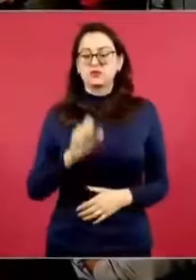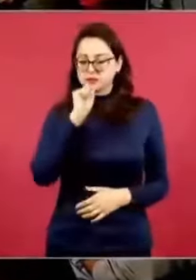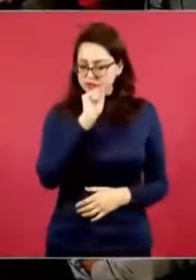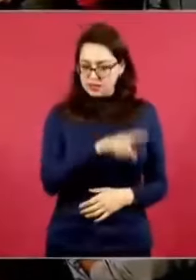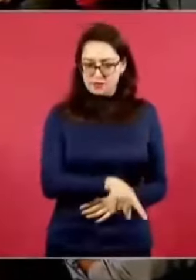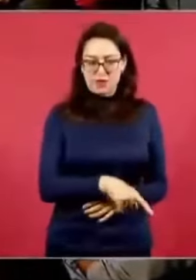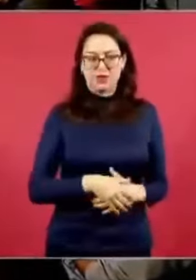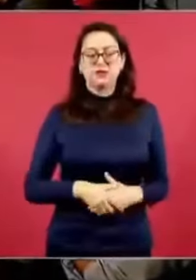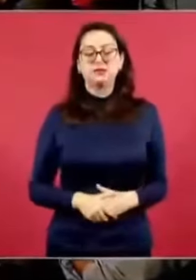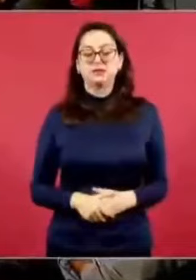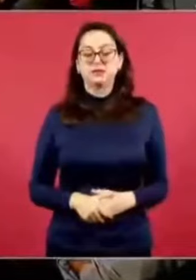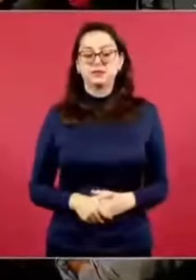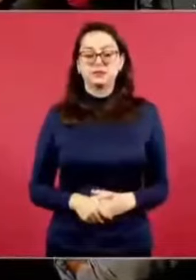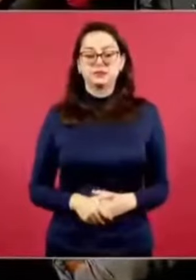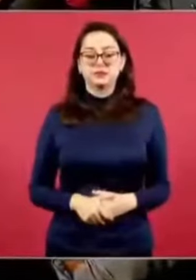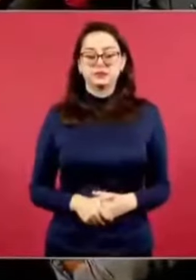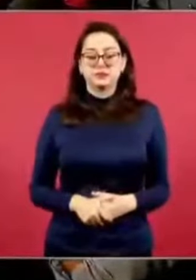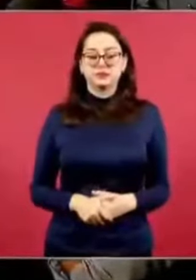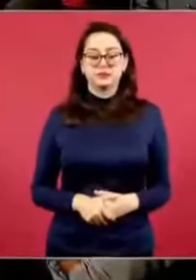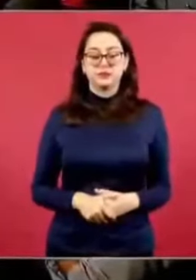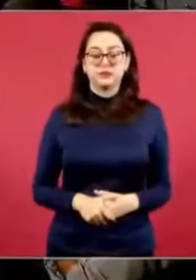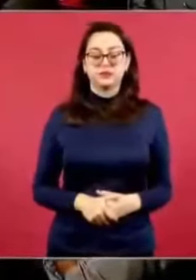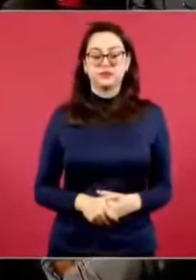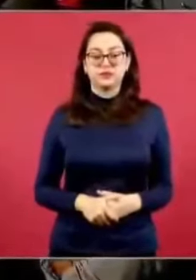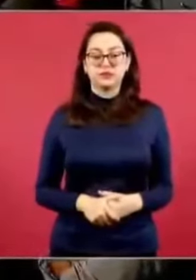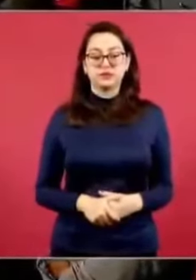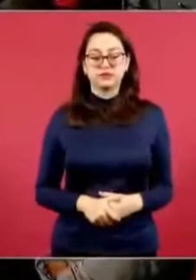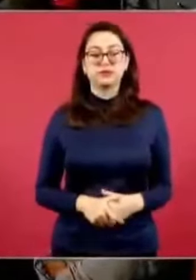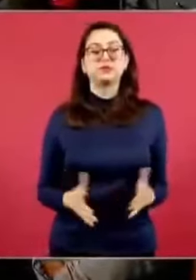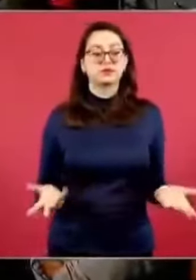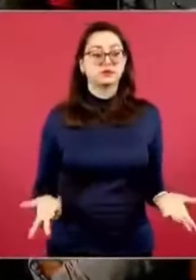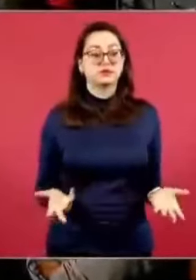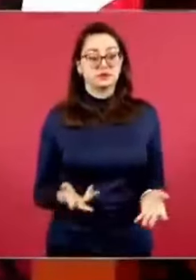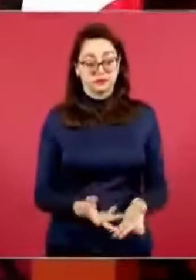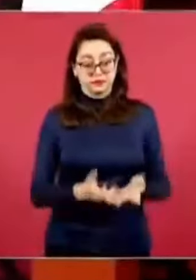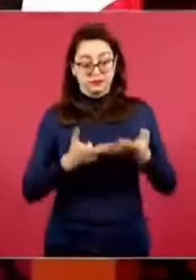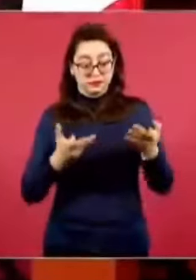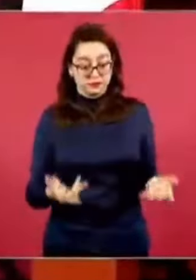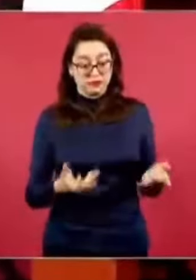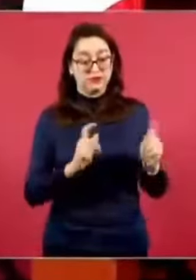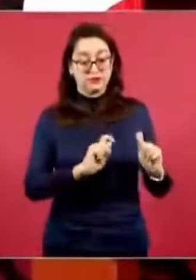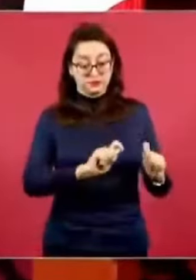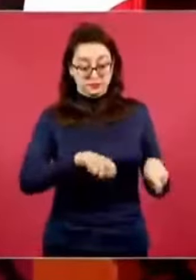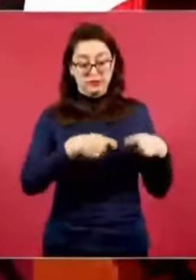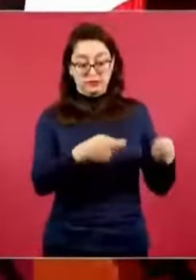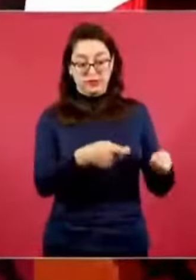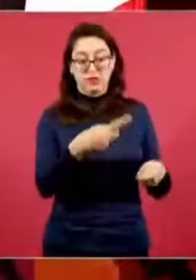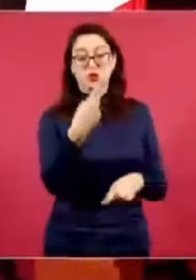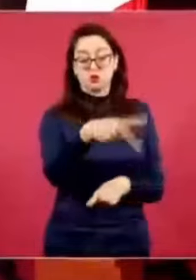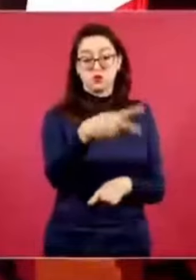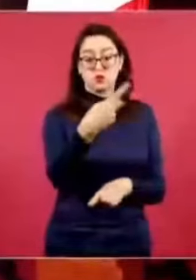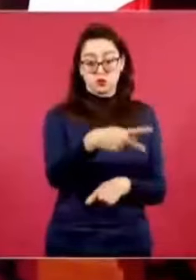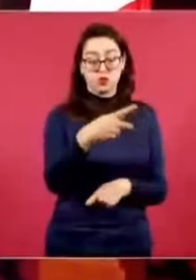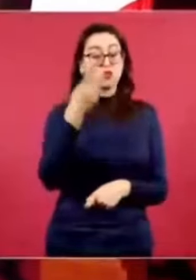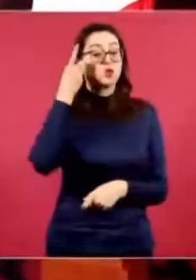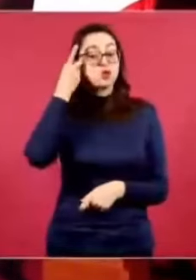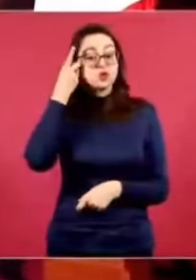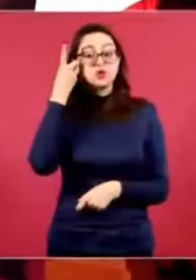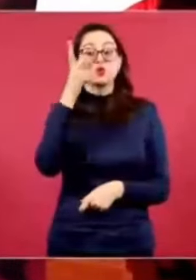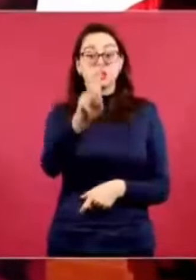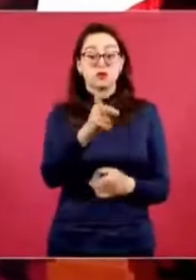yaqui, porque se compraron las tierras para devolverles lo que les